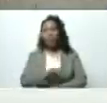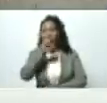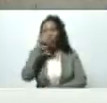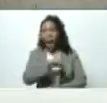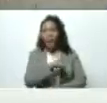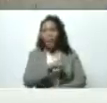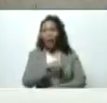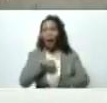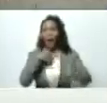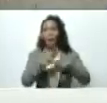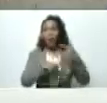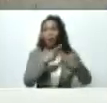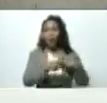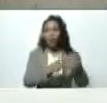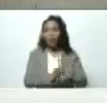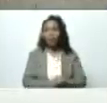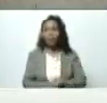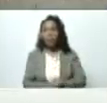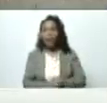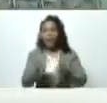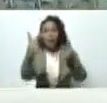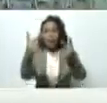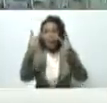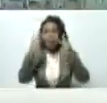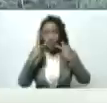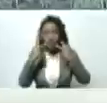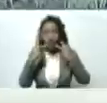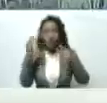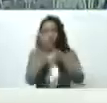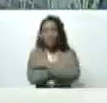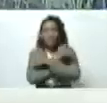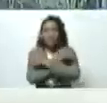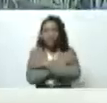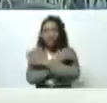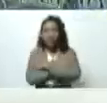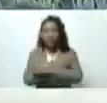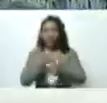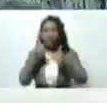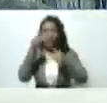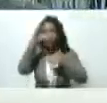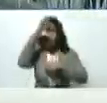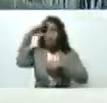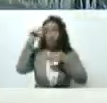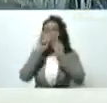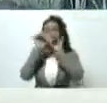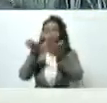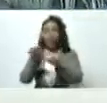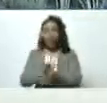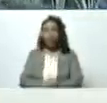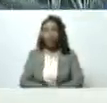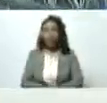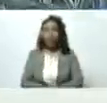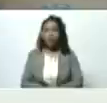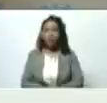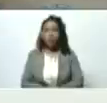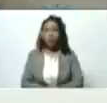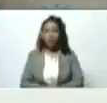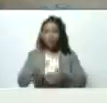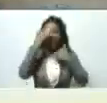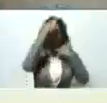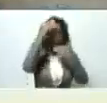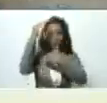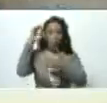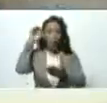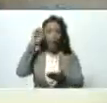que produce que se vea los felicito pues que dios me los bendiga saludos